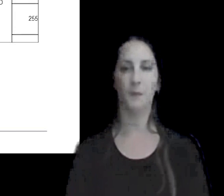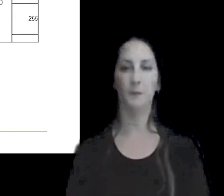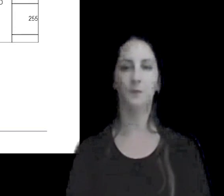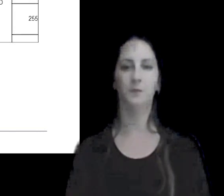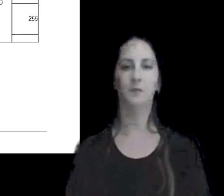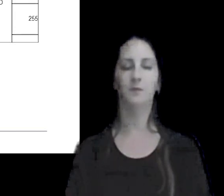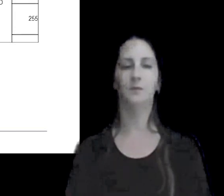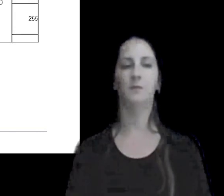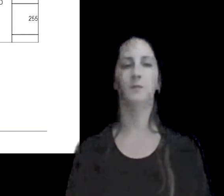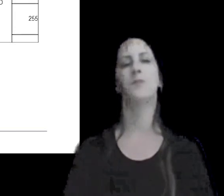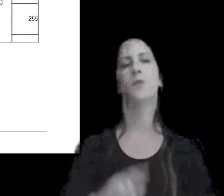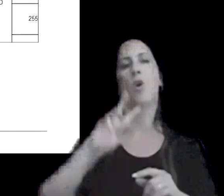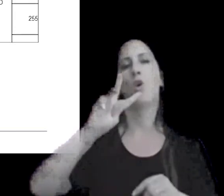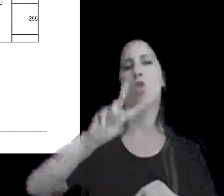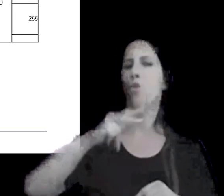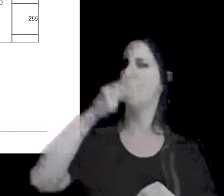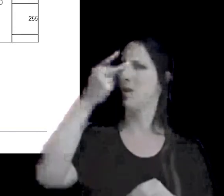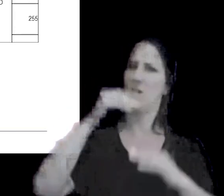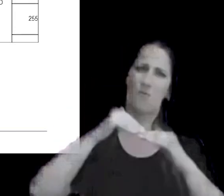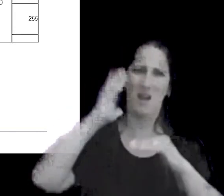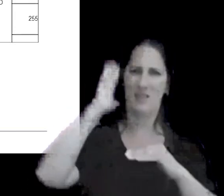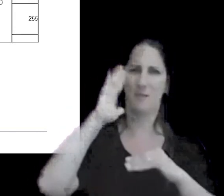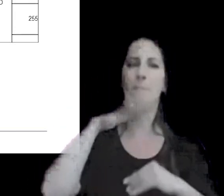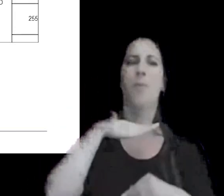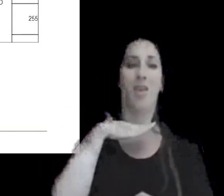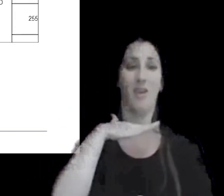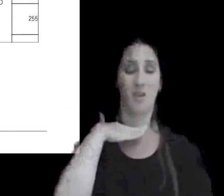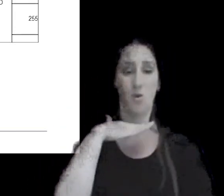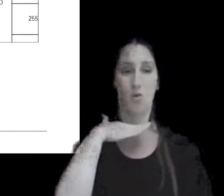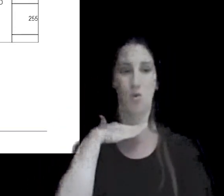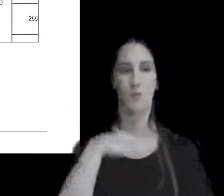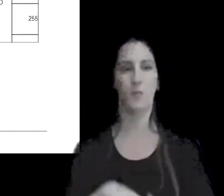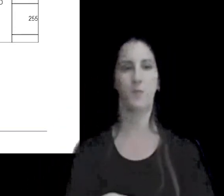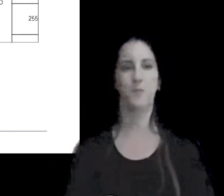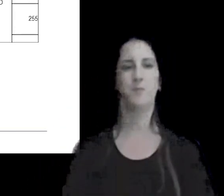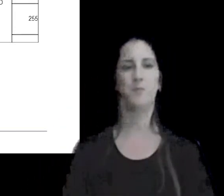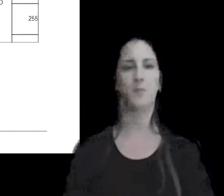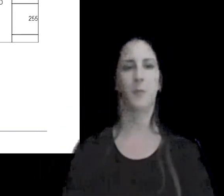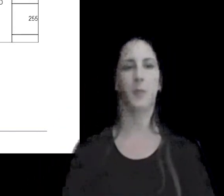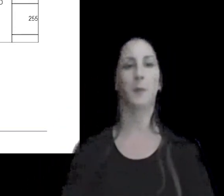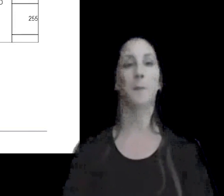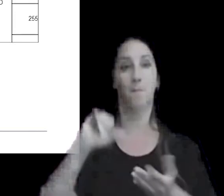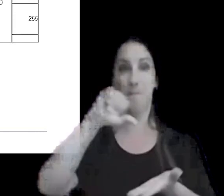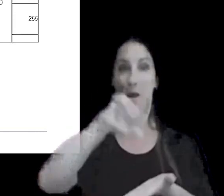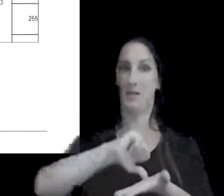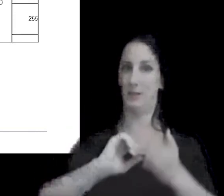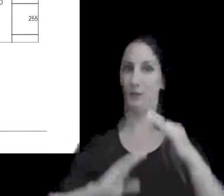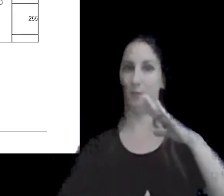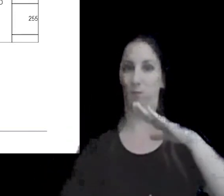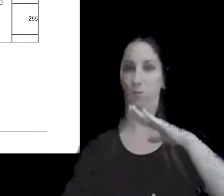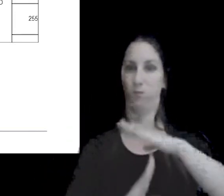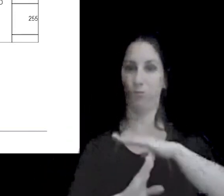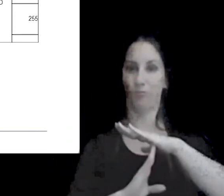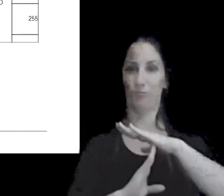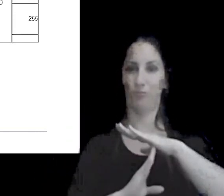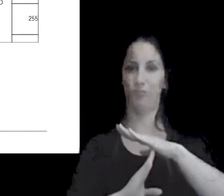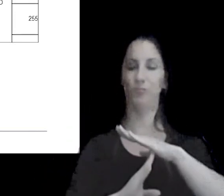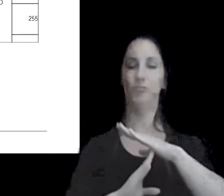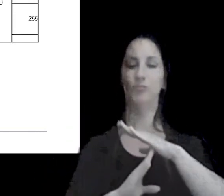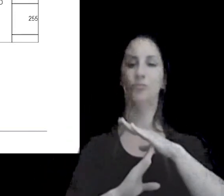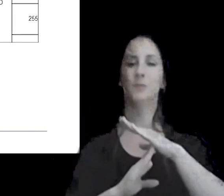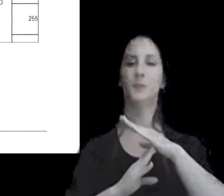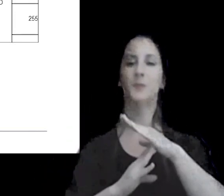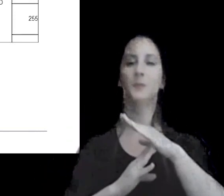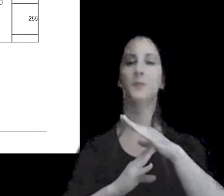más que duplicando el caso de México que es otro de los países principales incluso